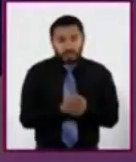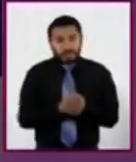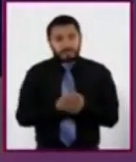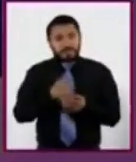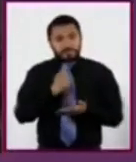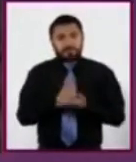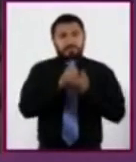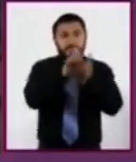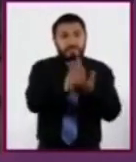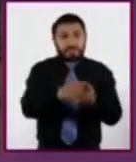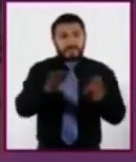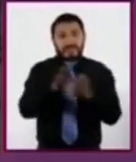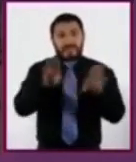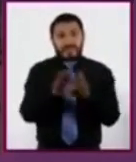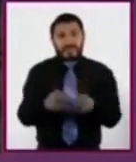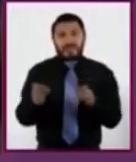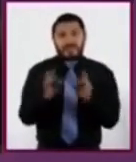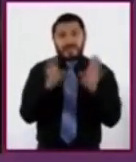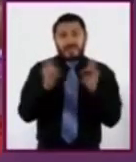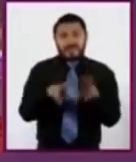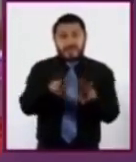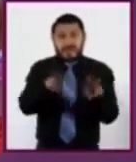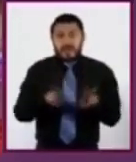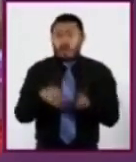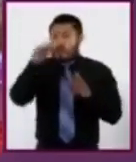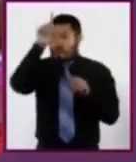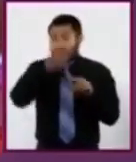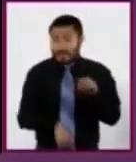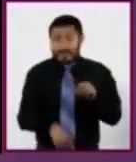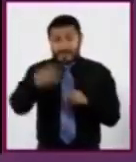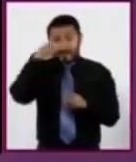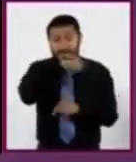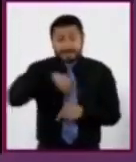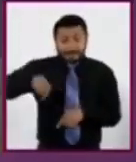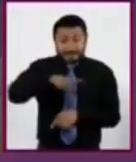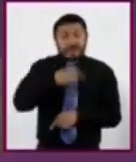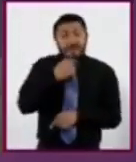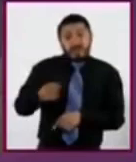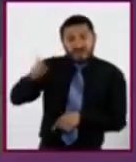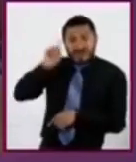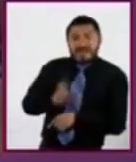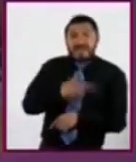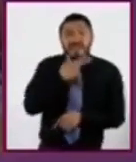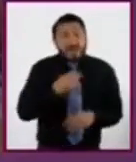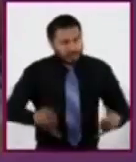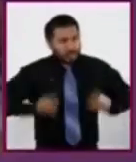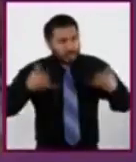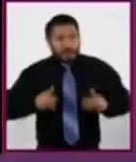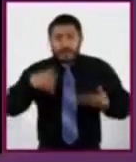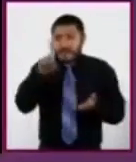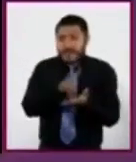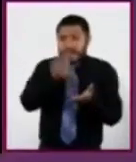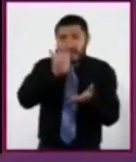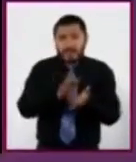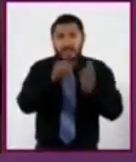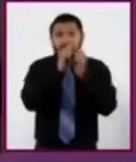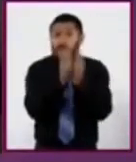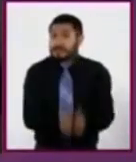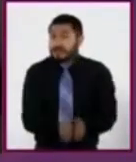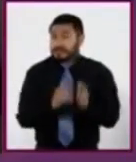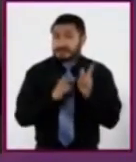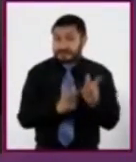Ayuda a disminuir la situación de vulnerabilidad que sufren niñas, niños y jóvenes con discapacidad permanente.